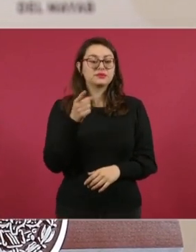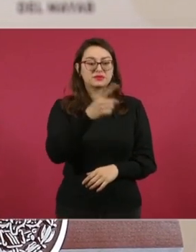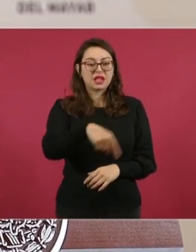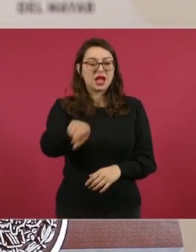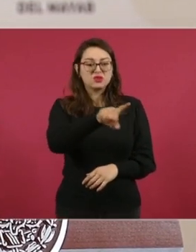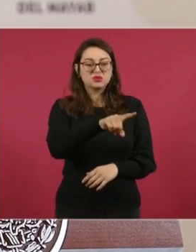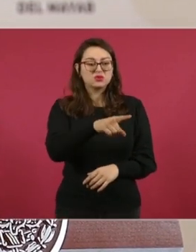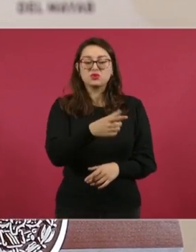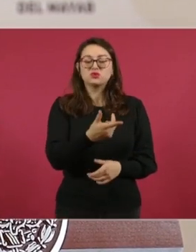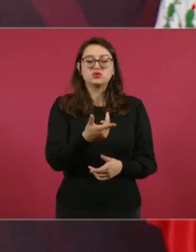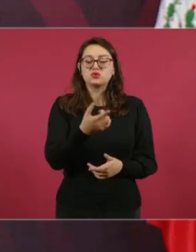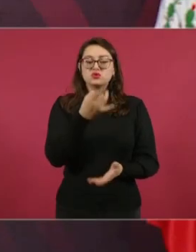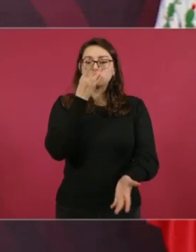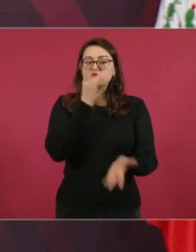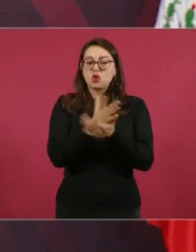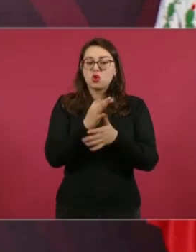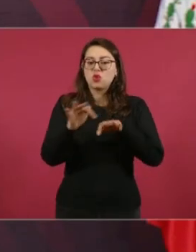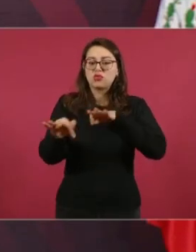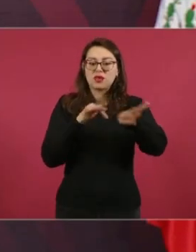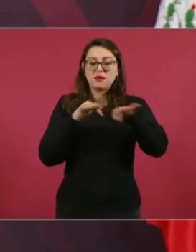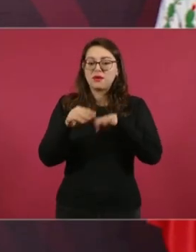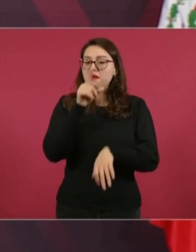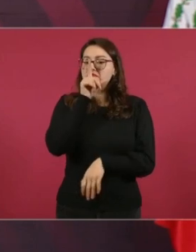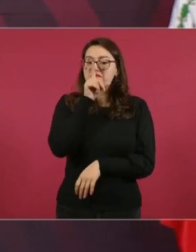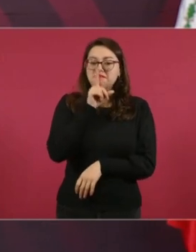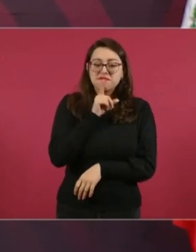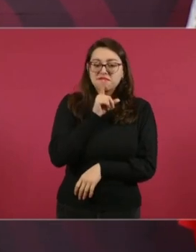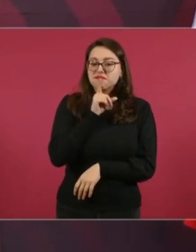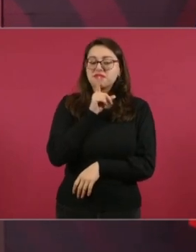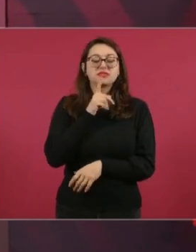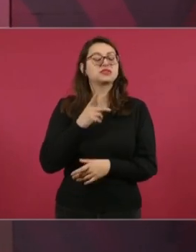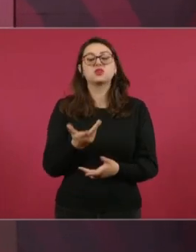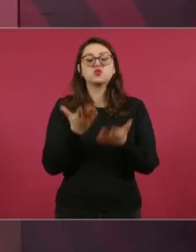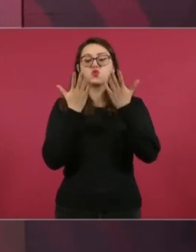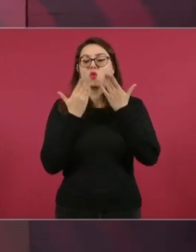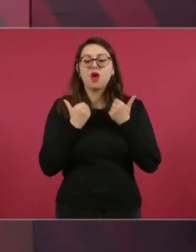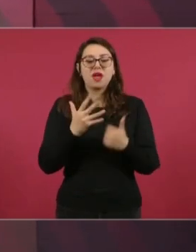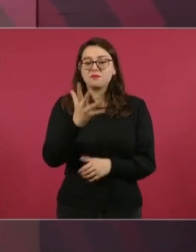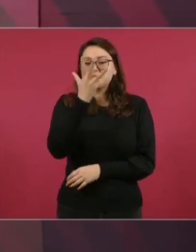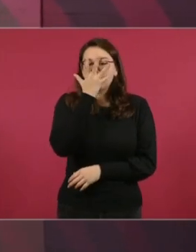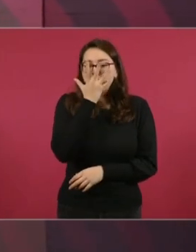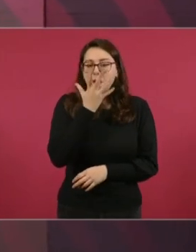verdad, o sea, el descaro, el cinismo, el cretinismo,